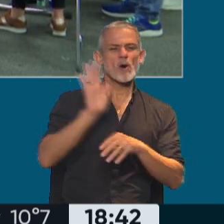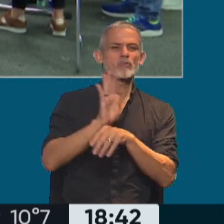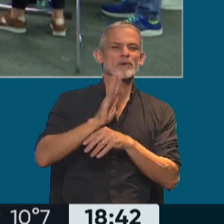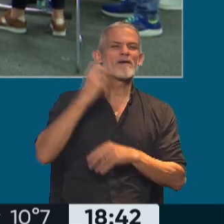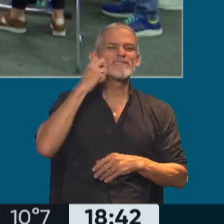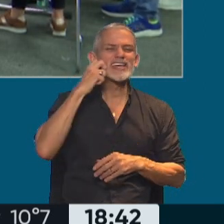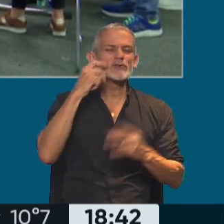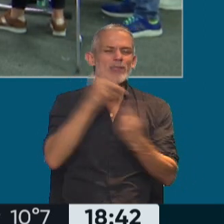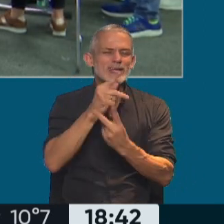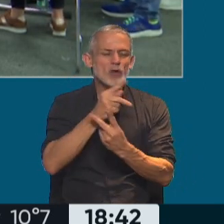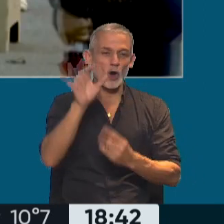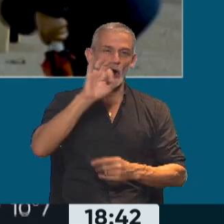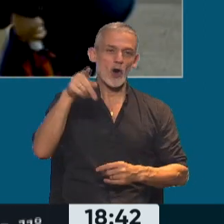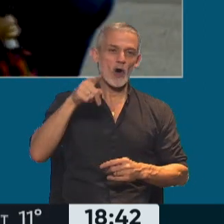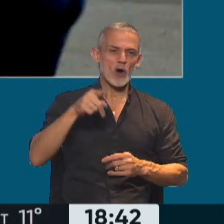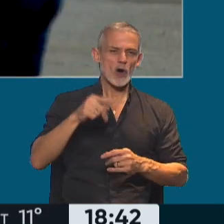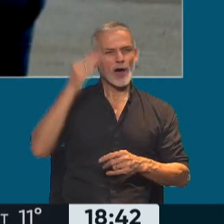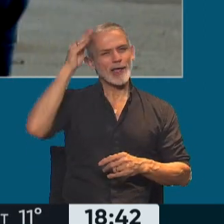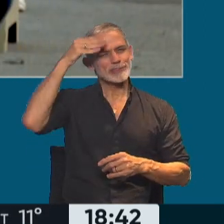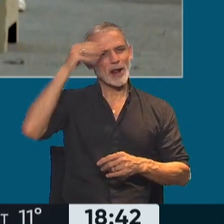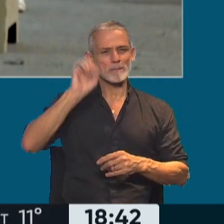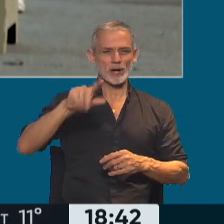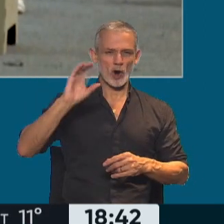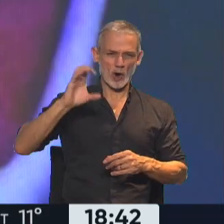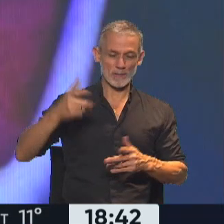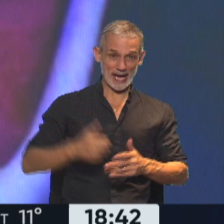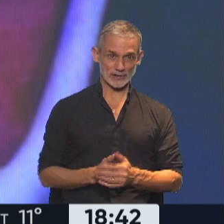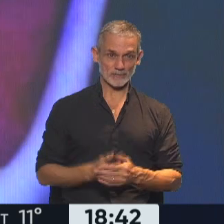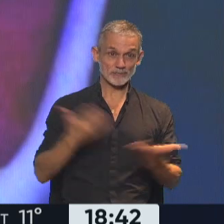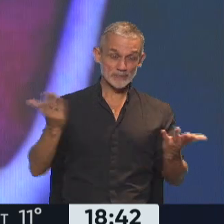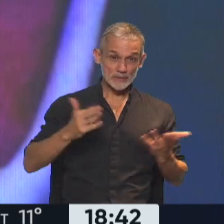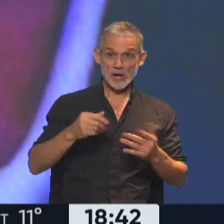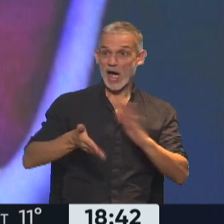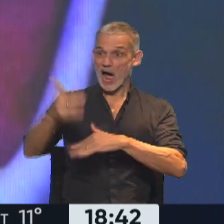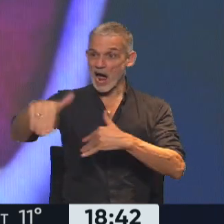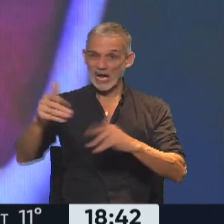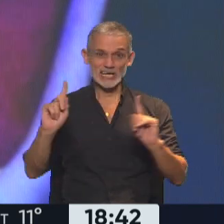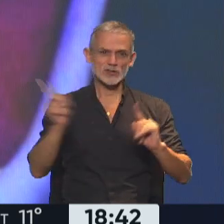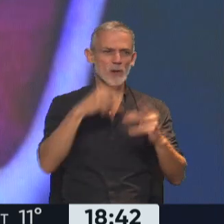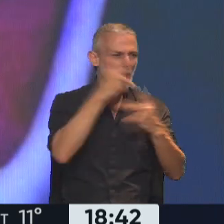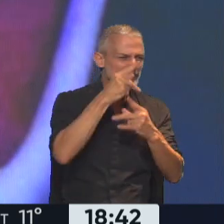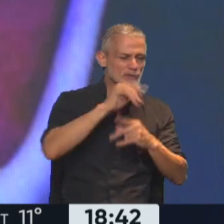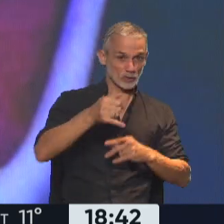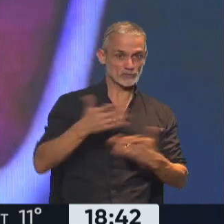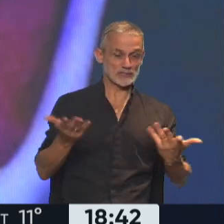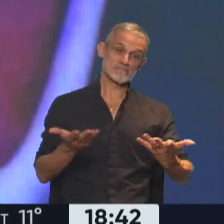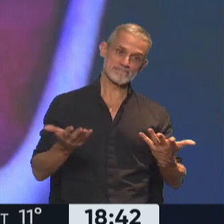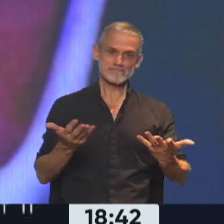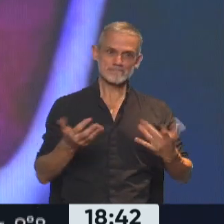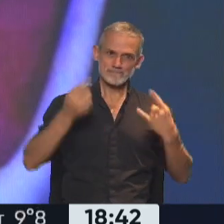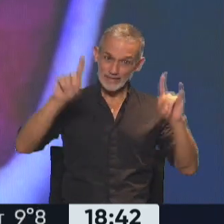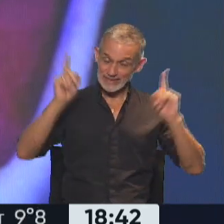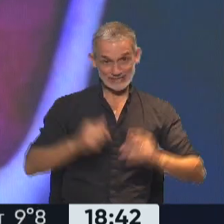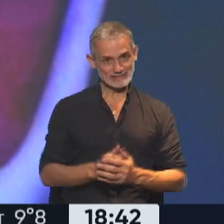viejito de TikTok y también como el Trump colombiano. No salió a las calles, pero sale en TikTok. Sí, así No sé si no es una estrategia, Leticia, de esta era.